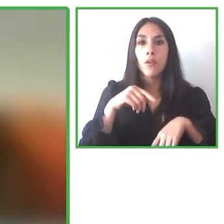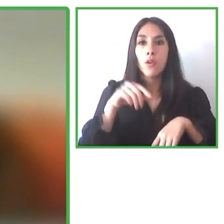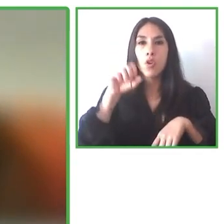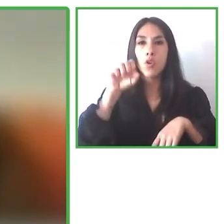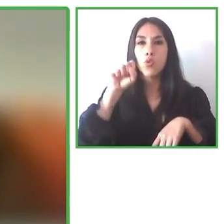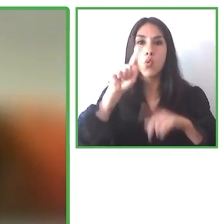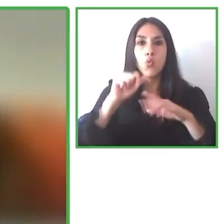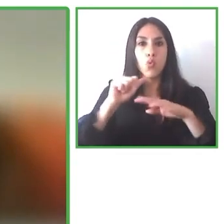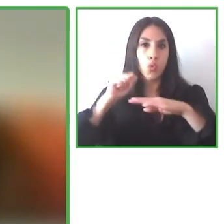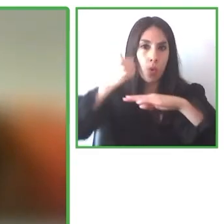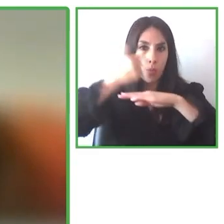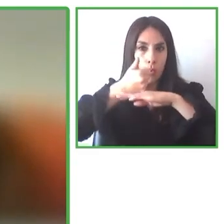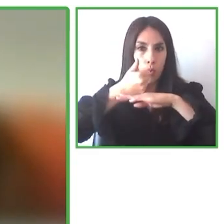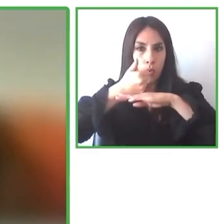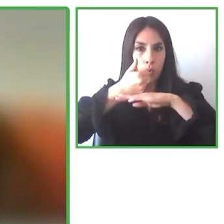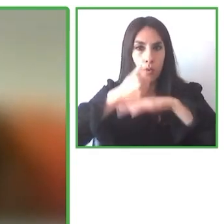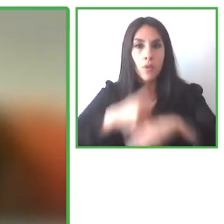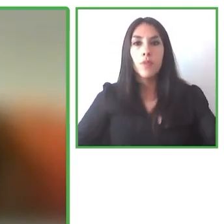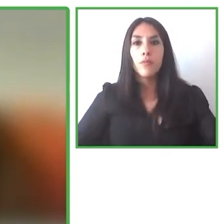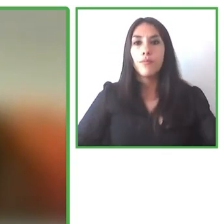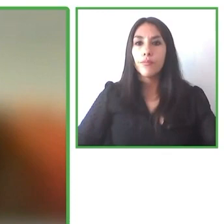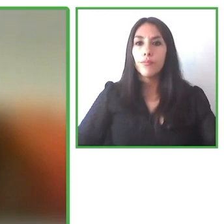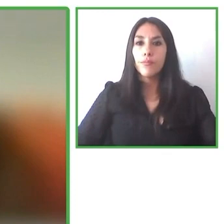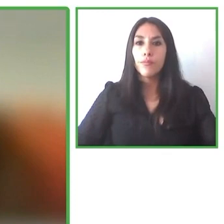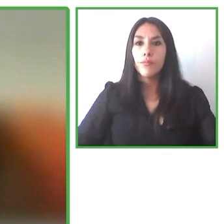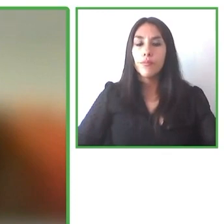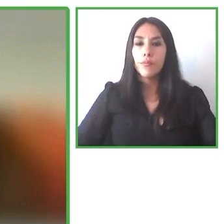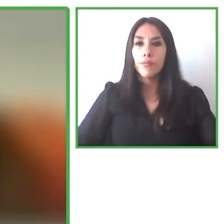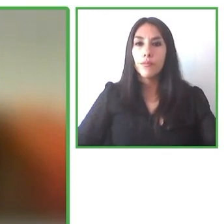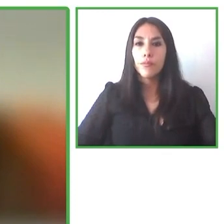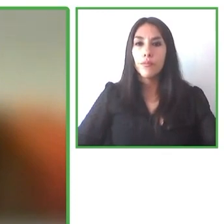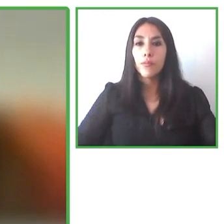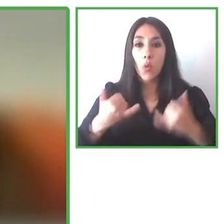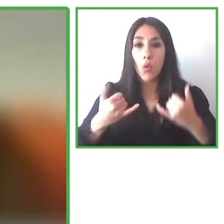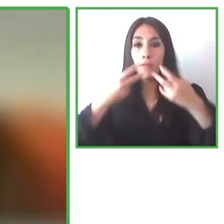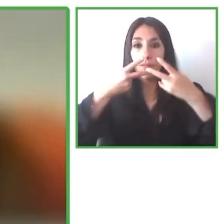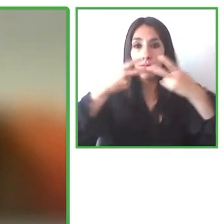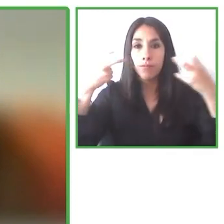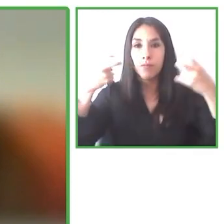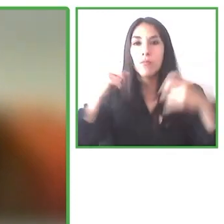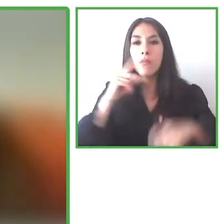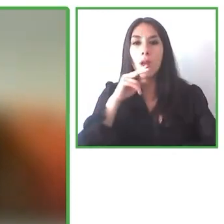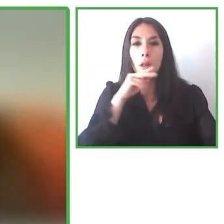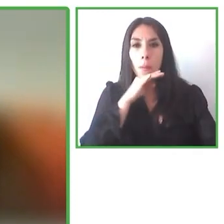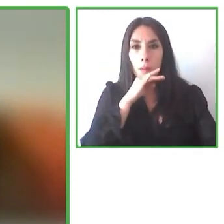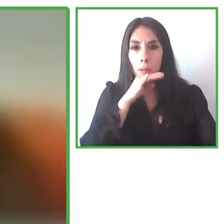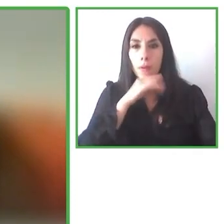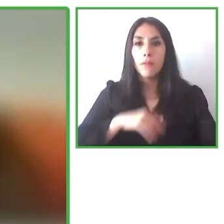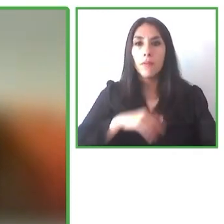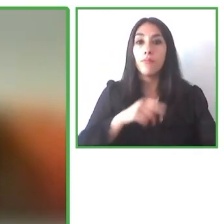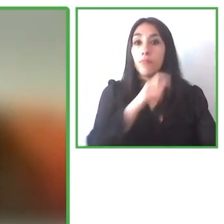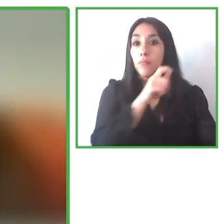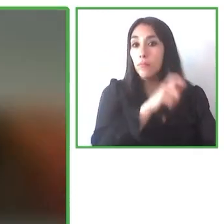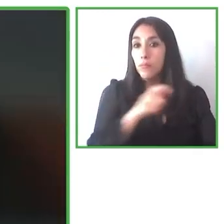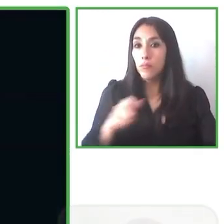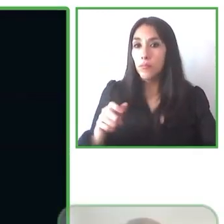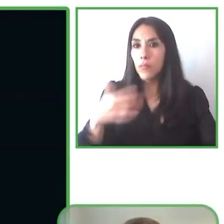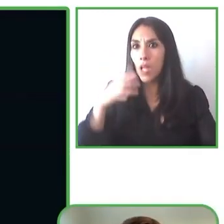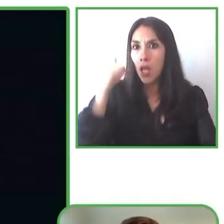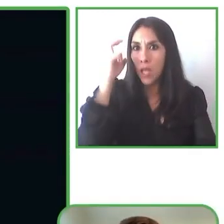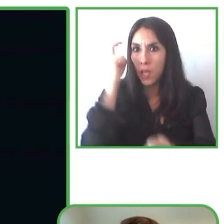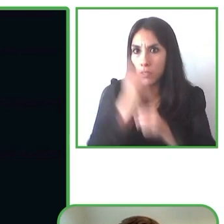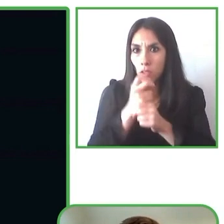brinde subtítulos en voz alta para personas con dislexia con discapacidad visual